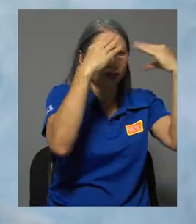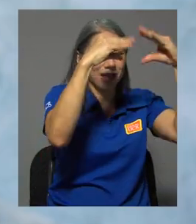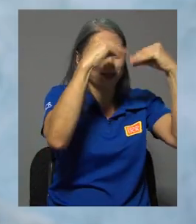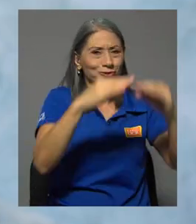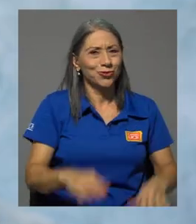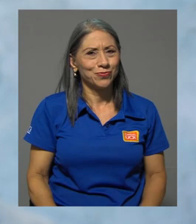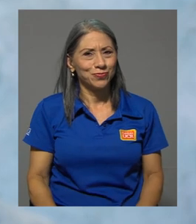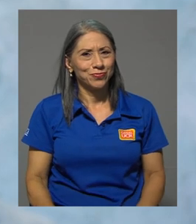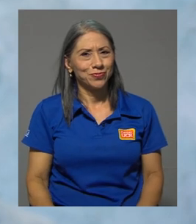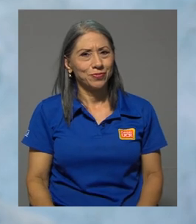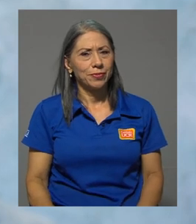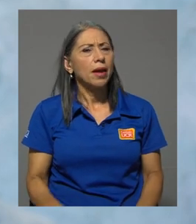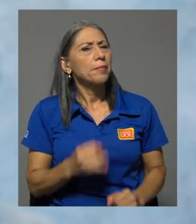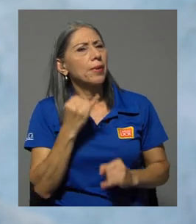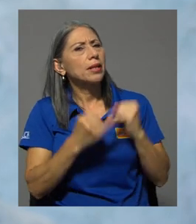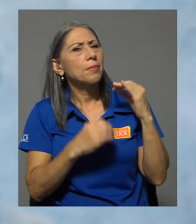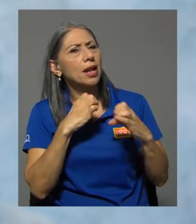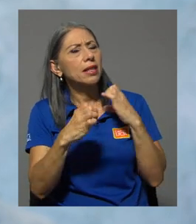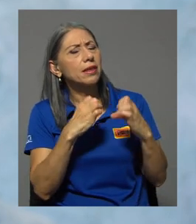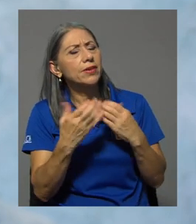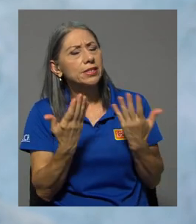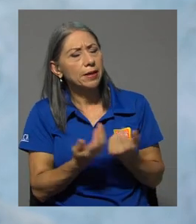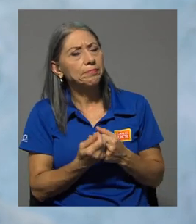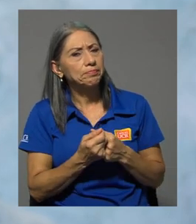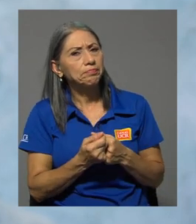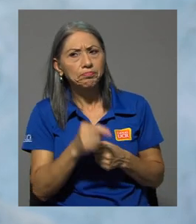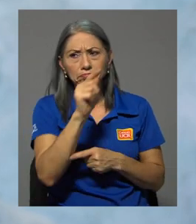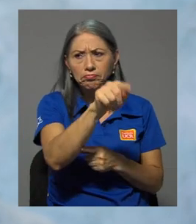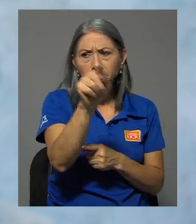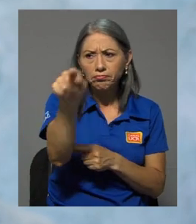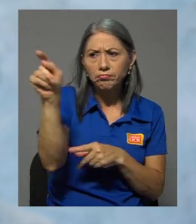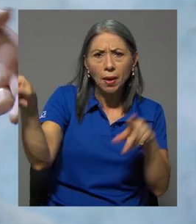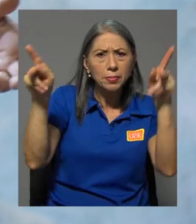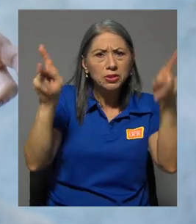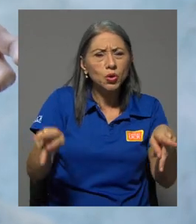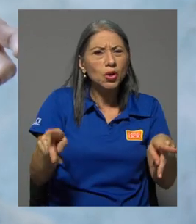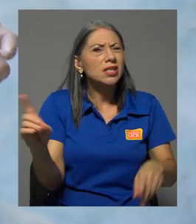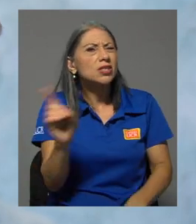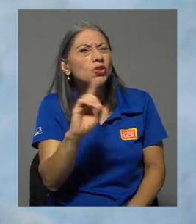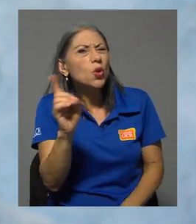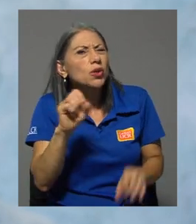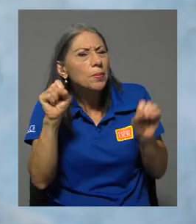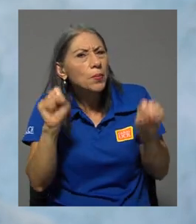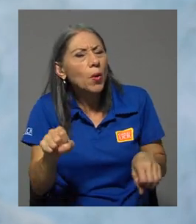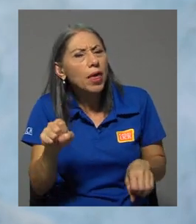Ana María, ya para terminar la entrevista, ¿dónde podría el público encontrar